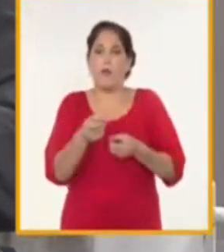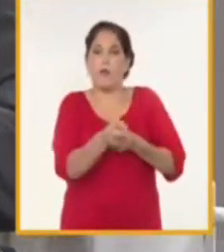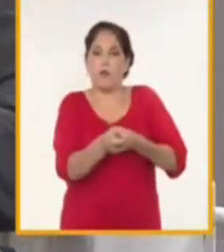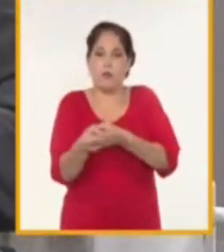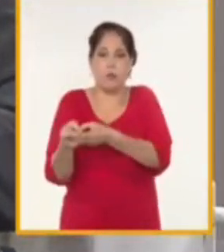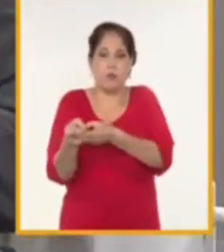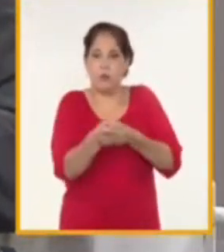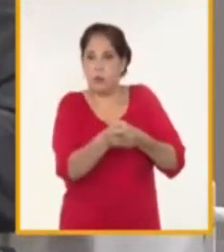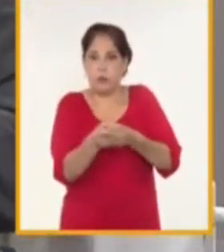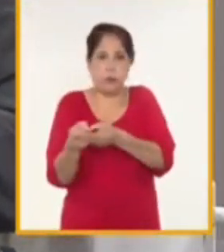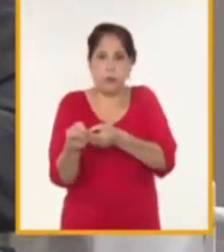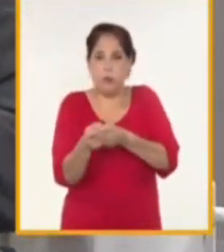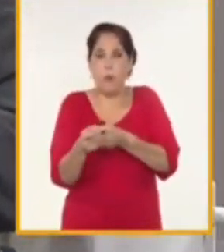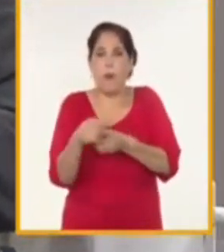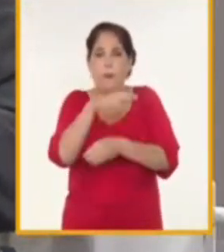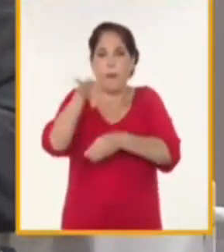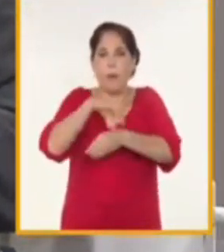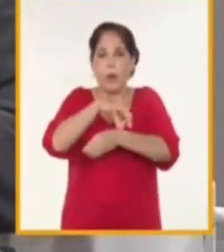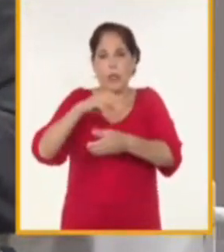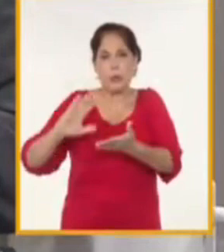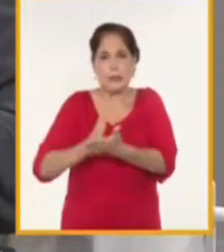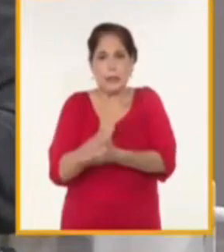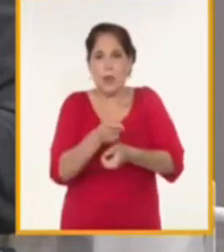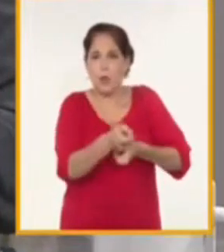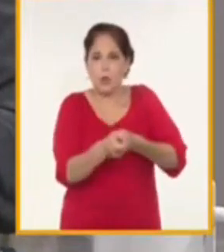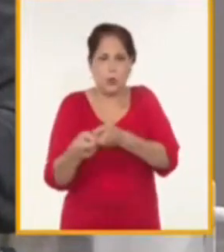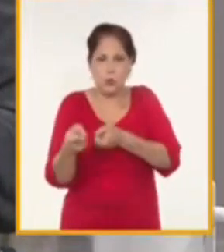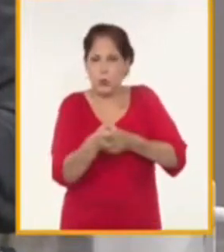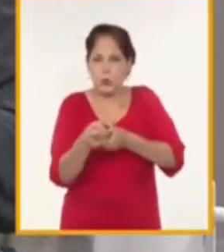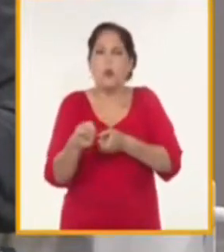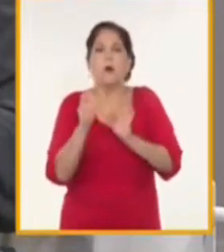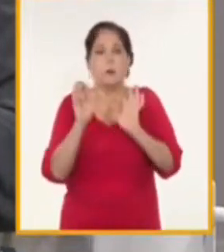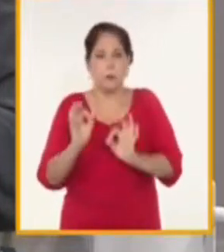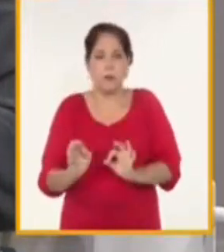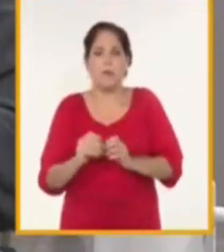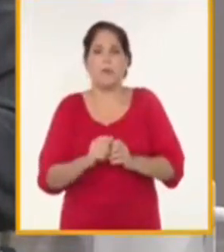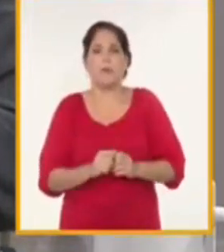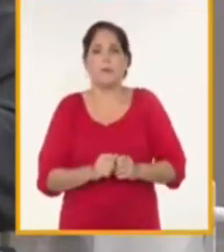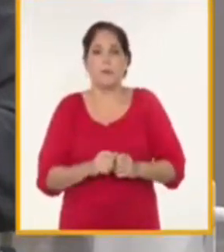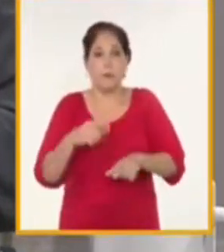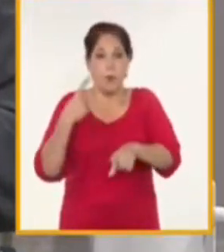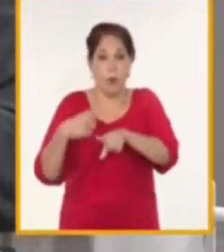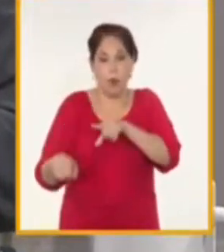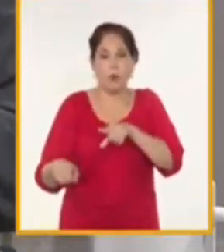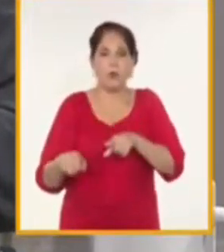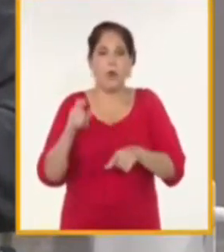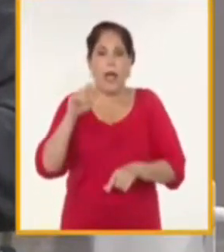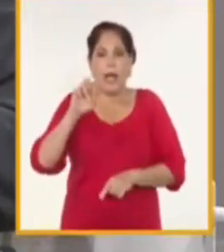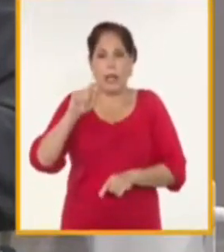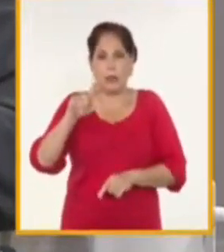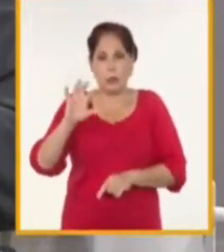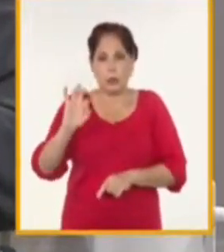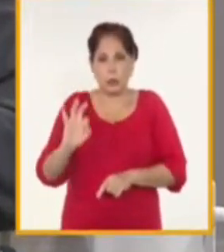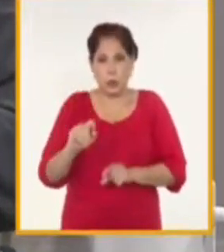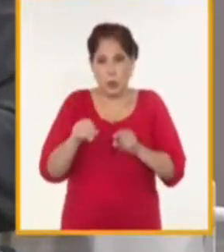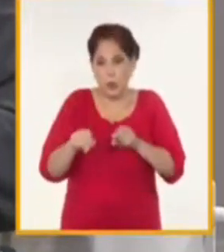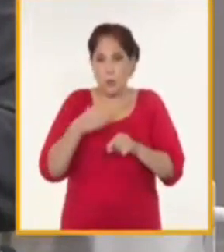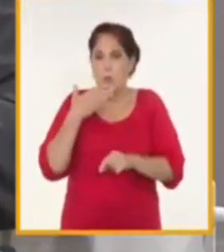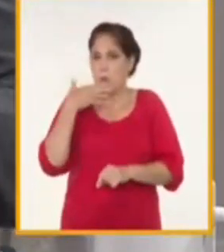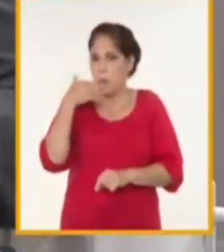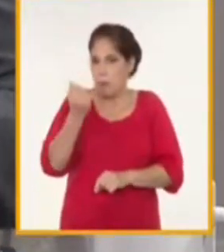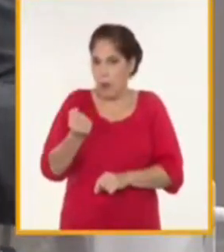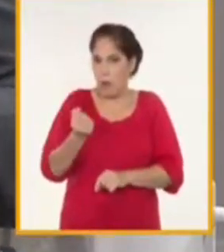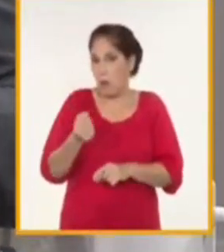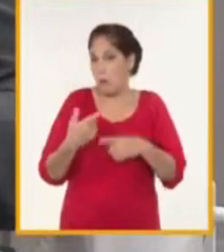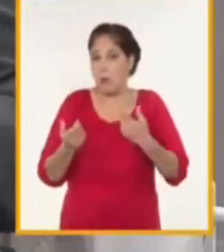es el componente uno de los componentes que se utiliza para la producción de abate en tanto el carbonato de calcio va a mejorar sus